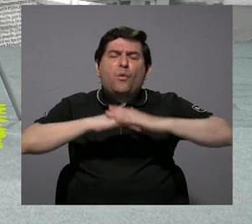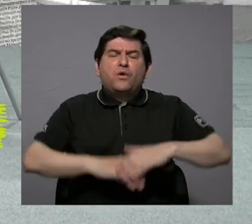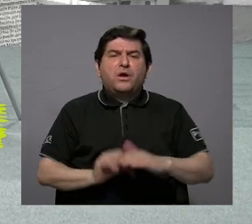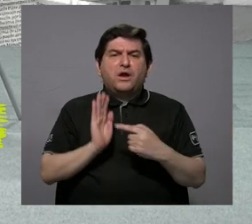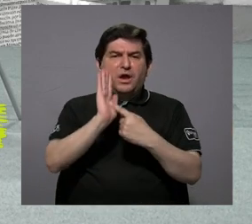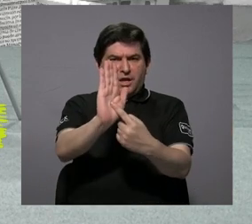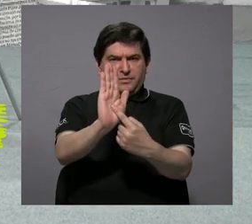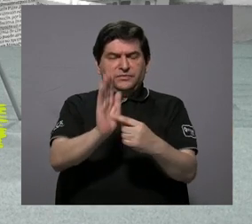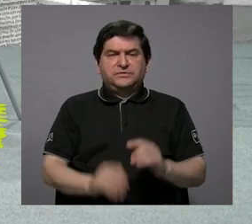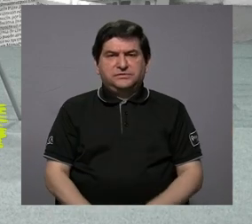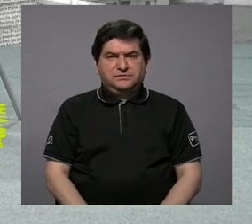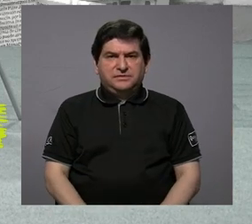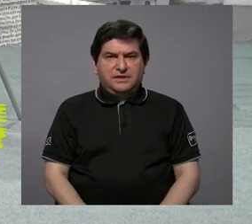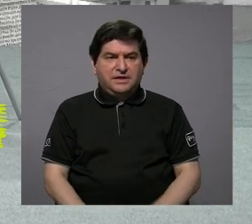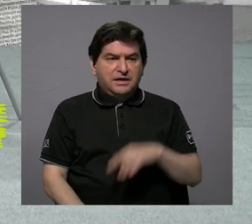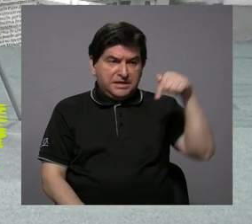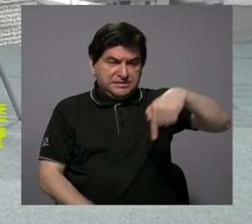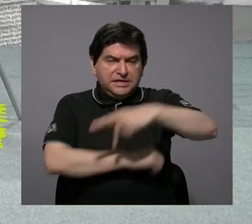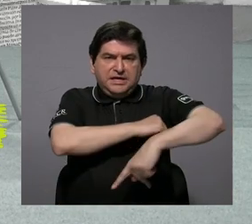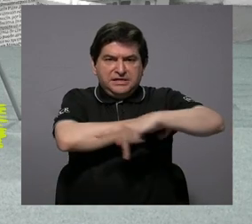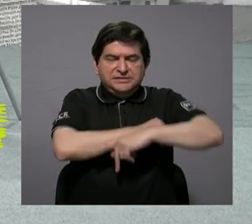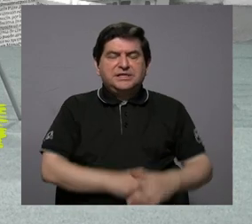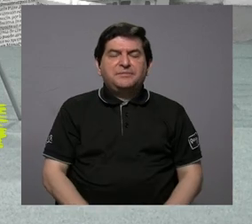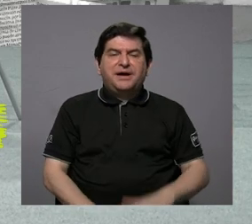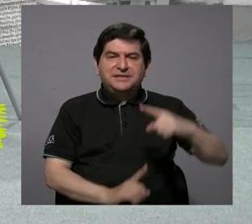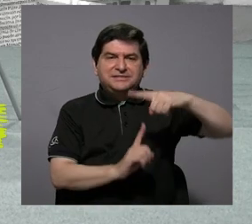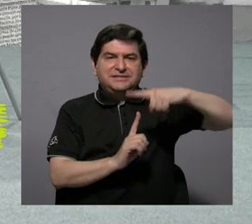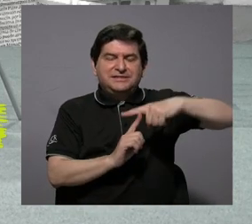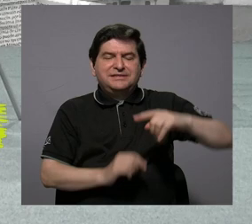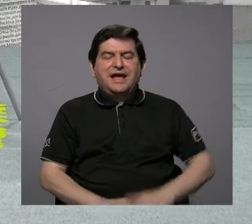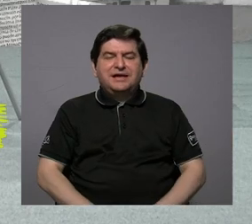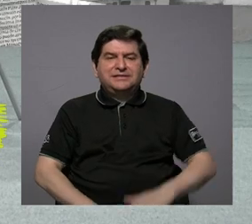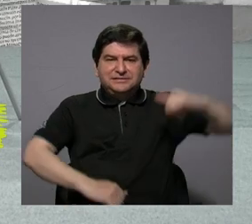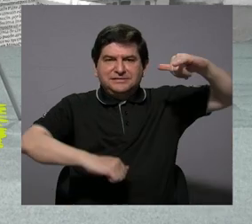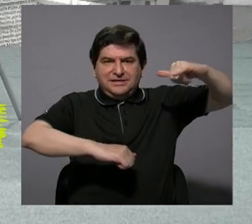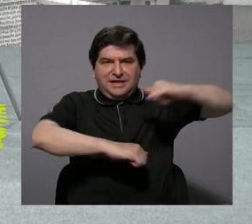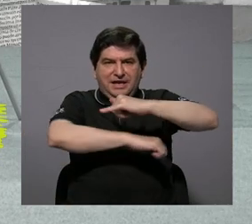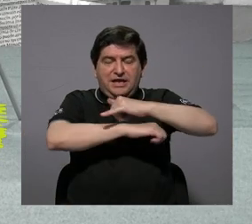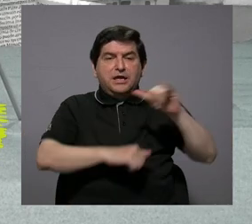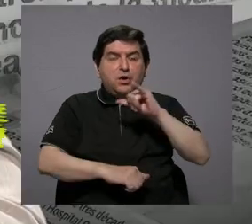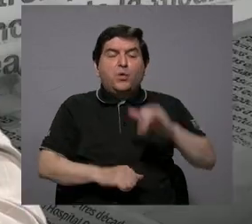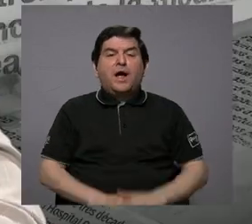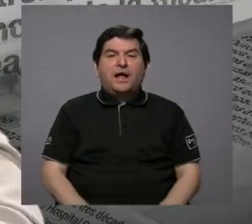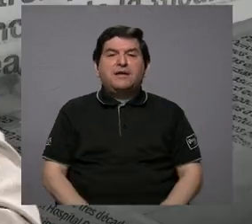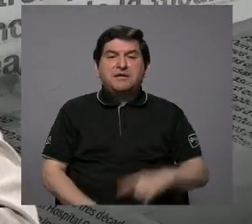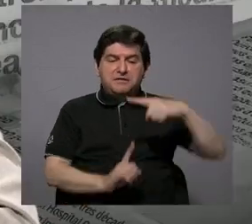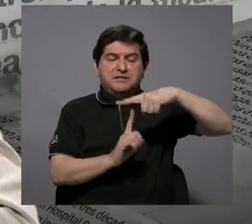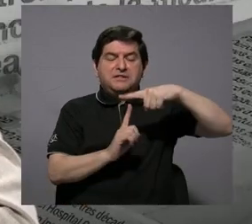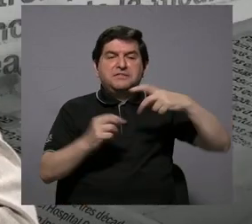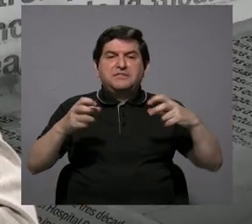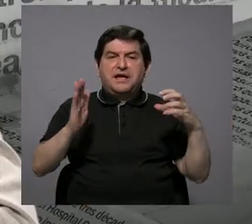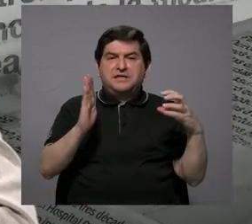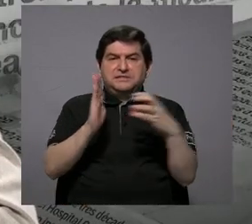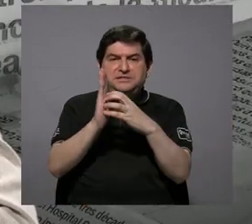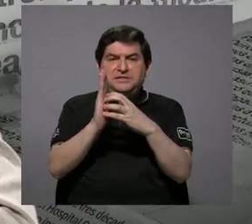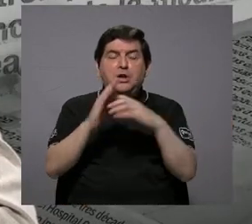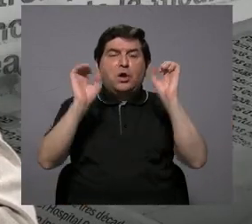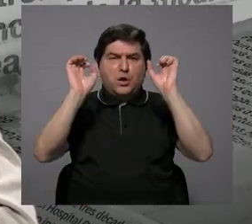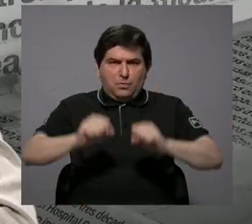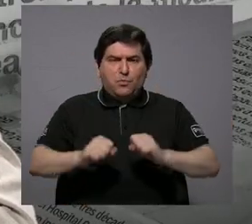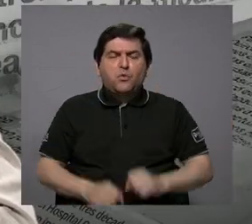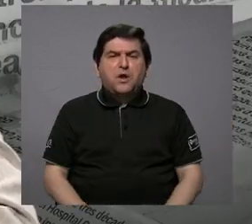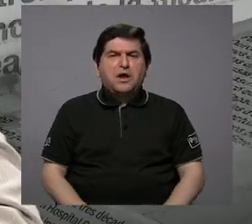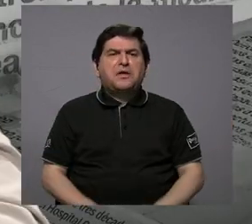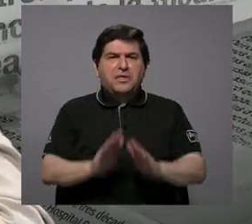demostrar básicamente que si en este país un taxi de aeropuerto puede funcionar como taxi eléctrico, quiere decir que hay muchas posibilidades